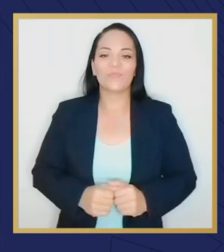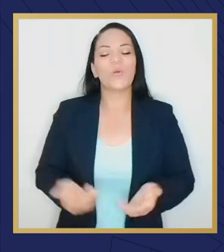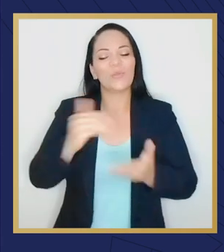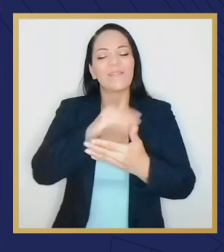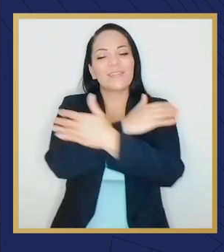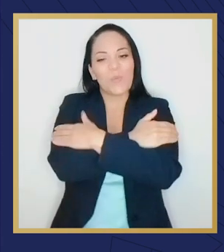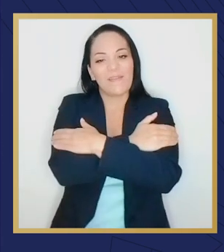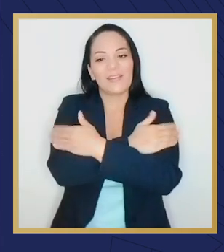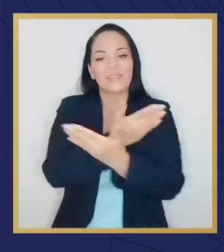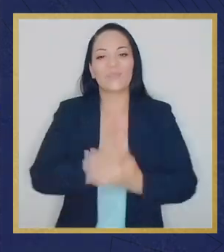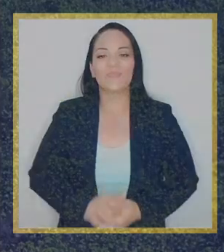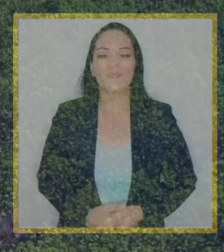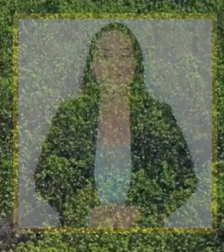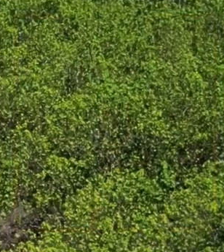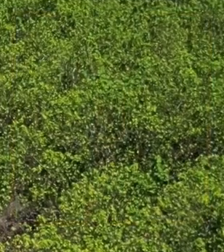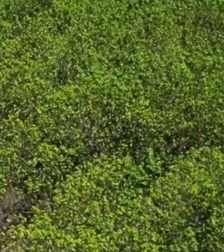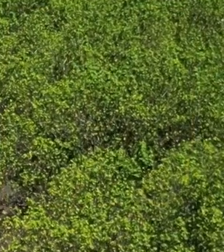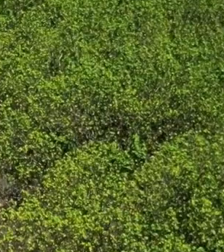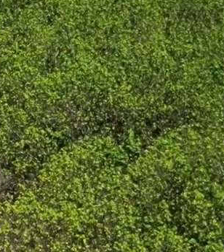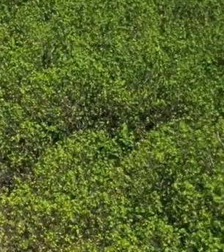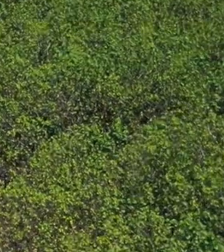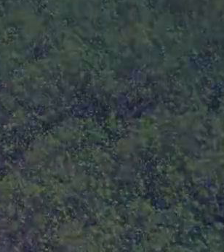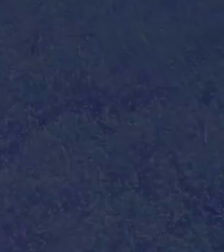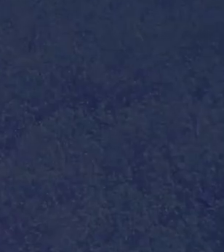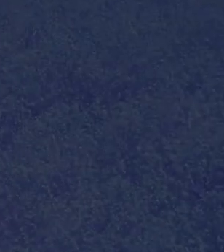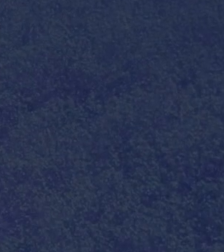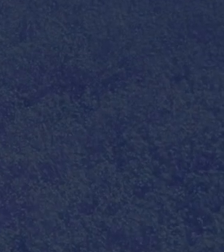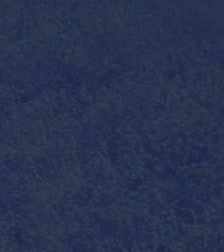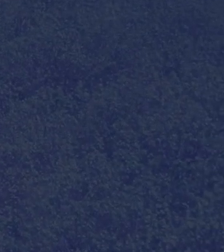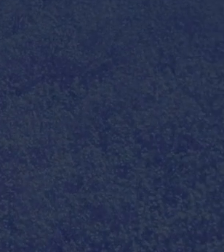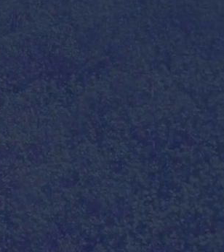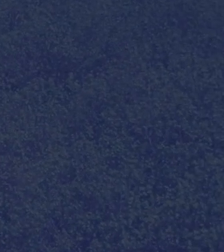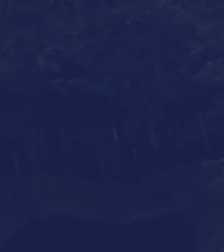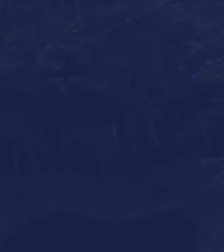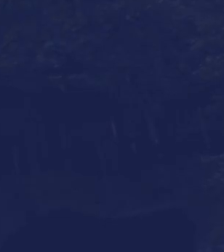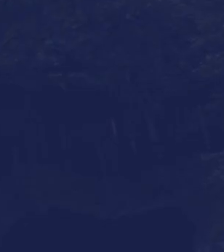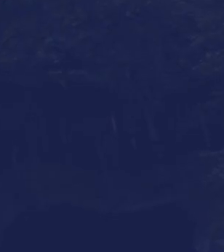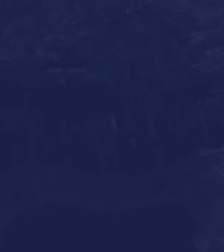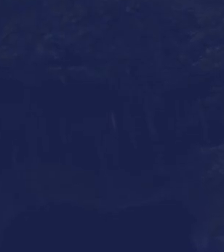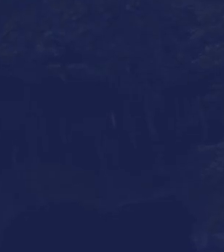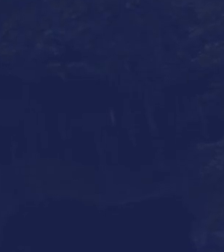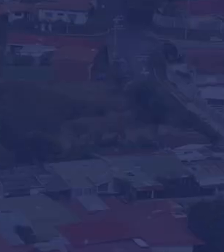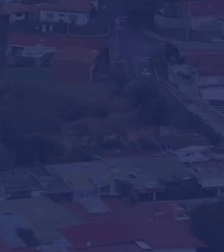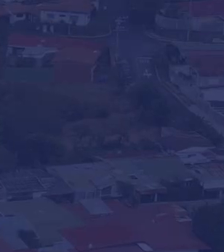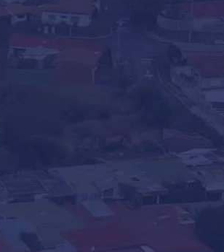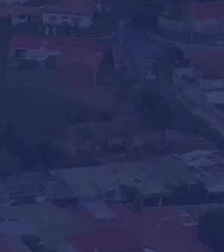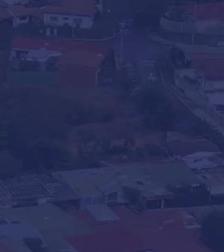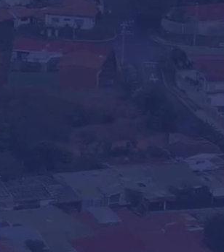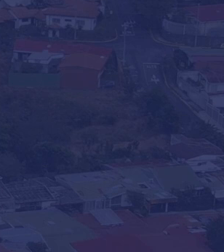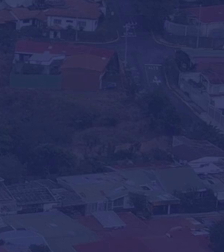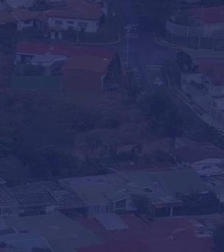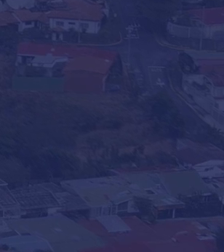a todos. De nuevo un abrazo. Costa Rica tiene un firme propósito. Que la próxima generación